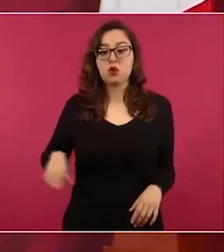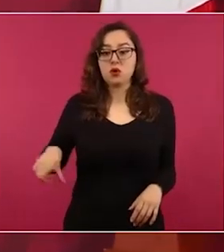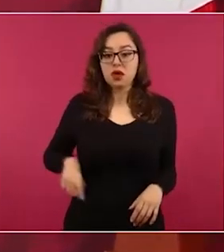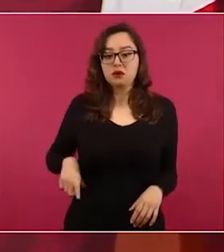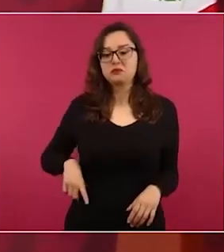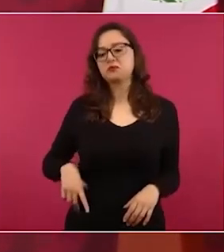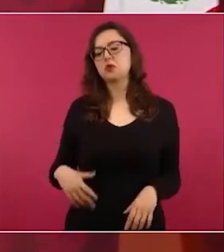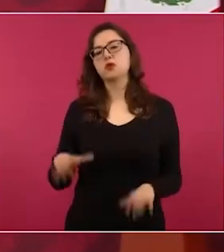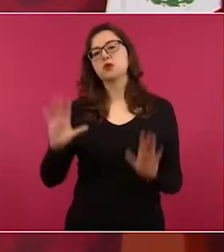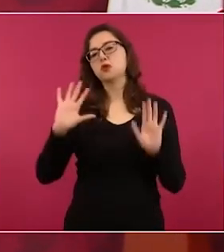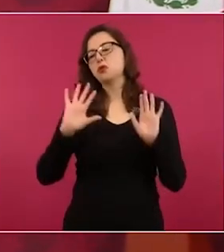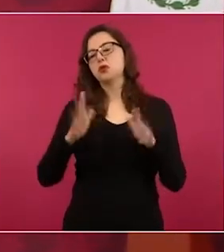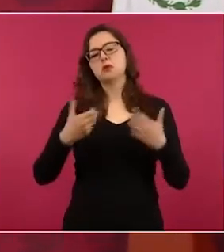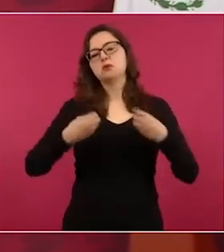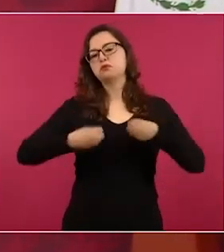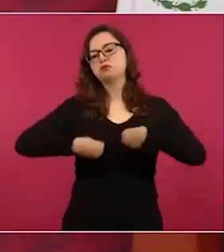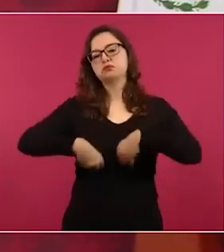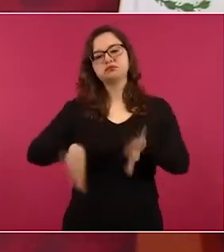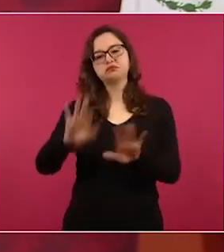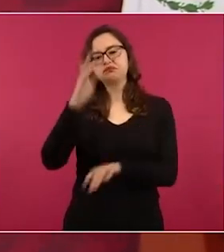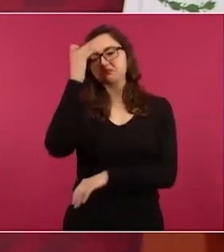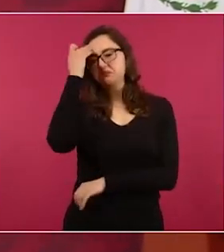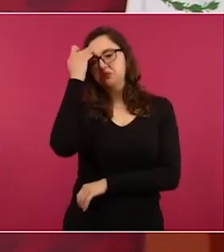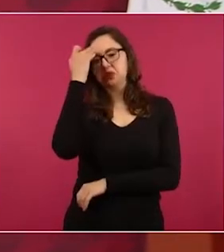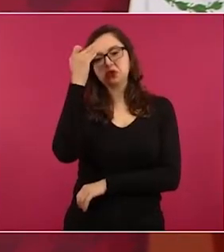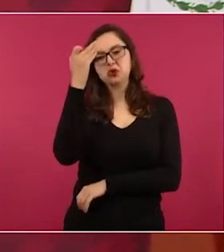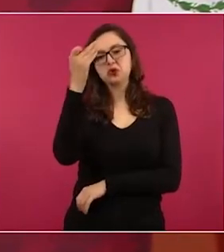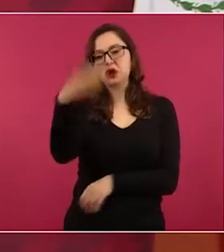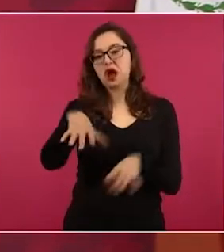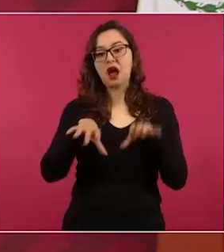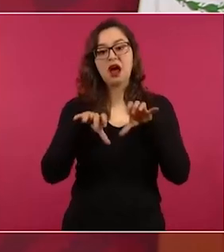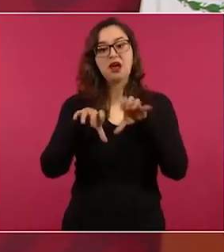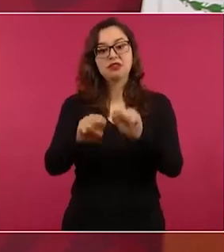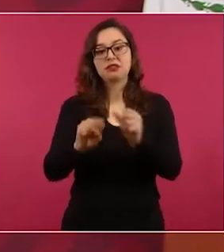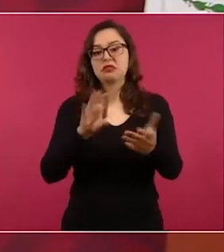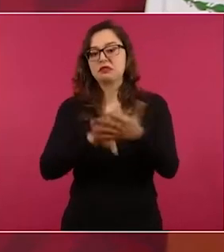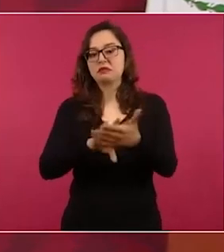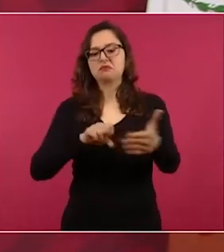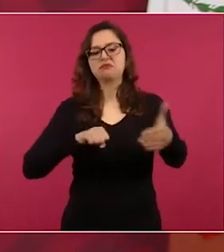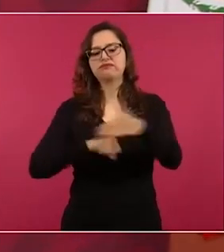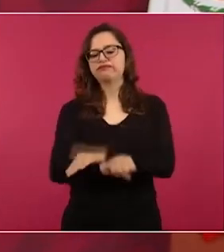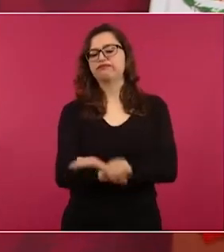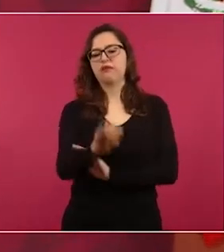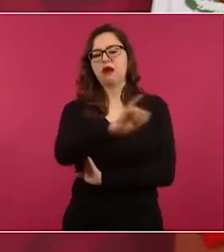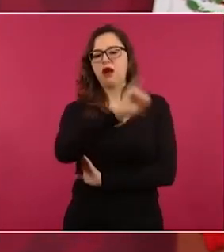Nunca, jamás,